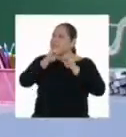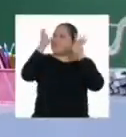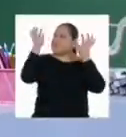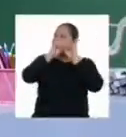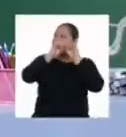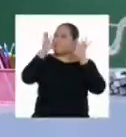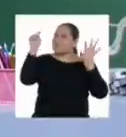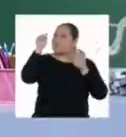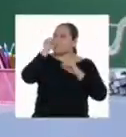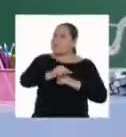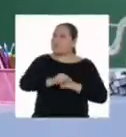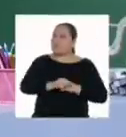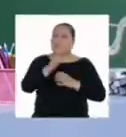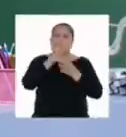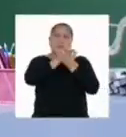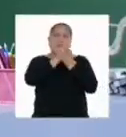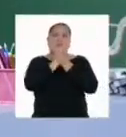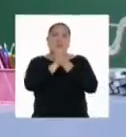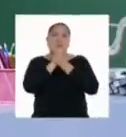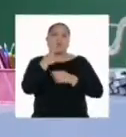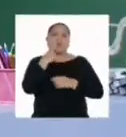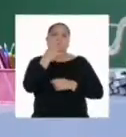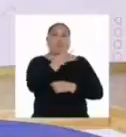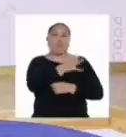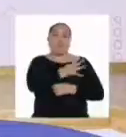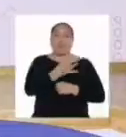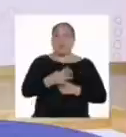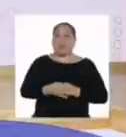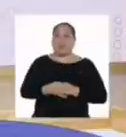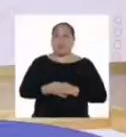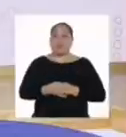aclarar el panorama de mis amigas y amigos de cuarto.